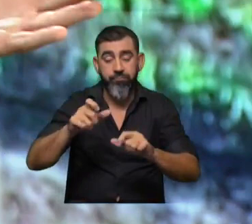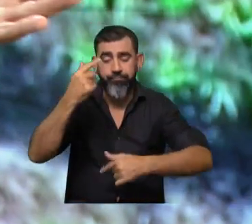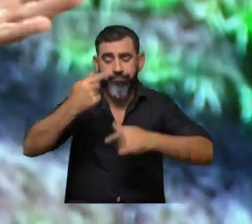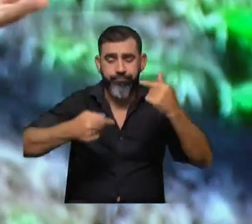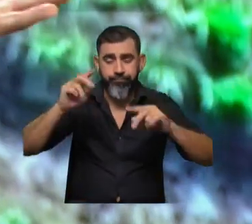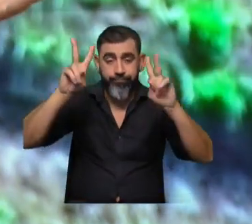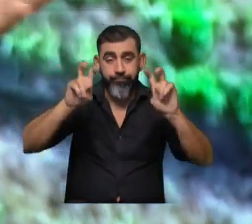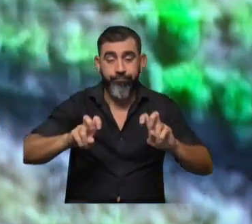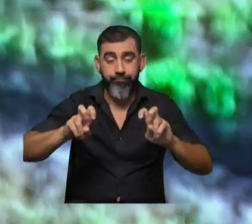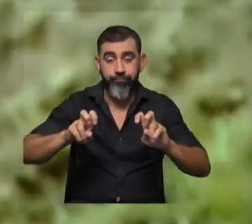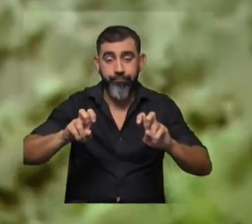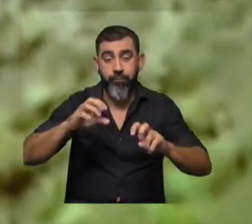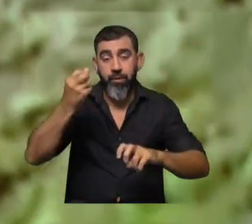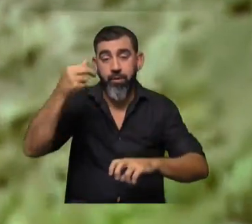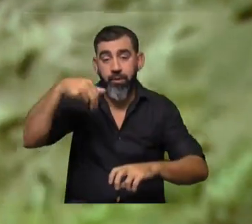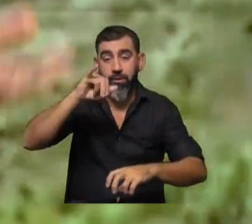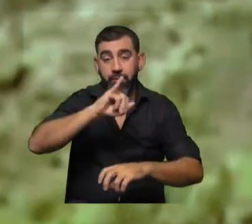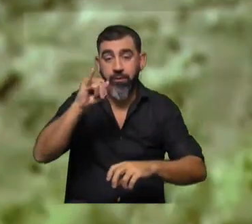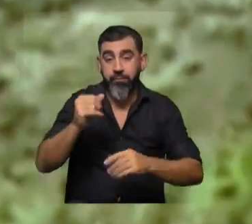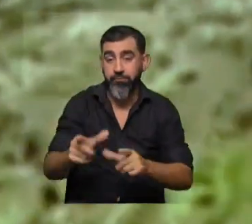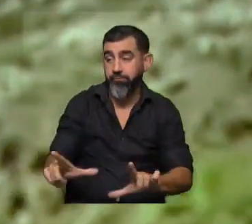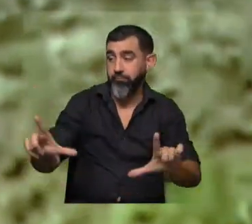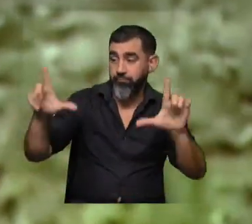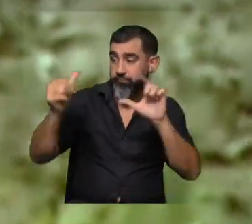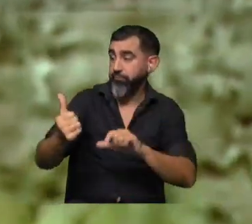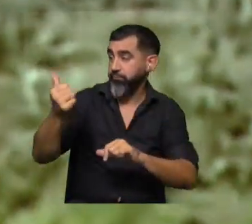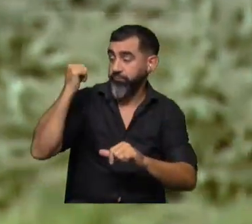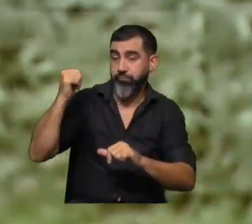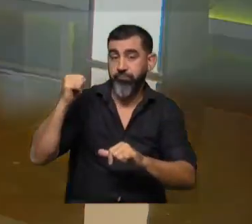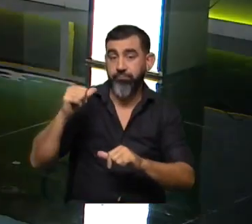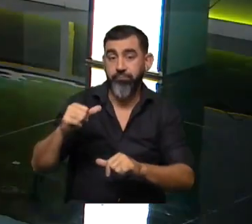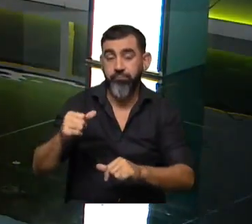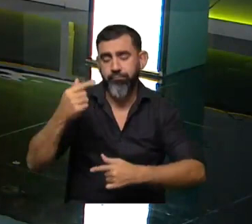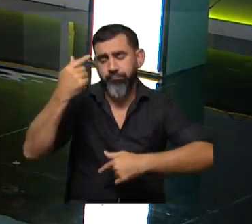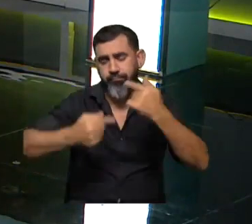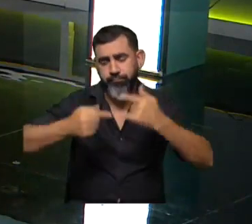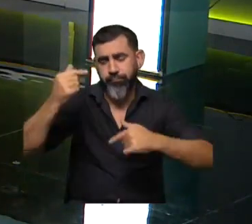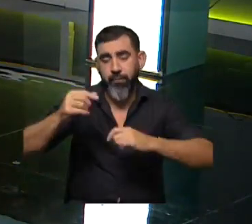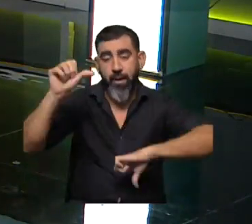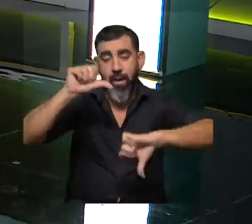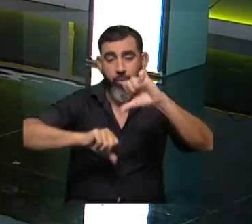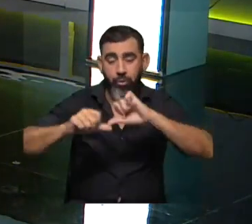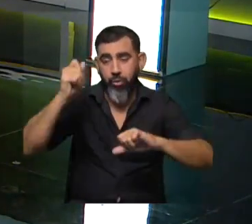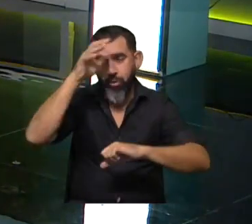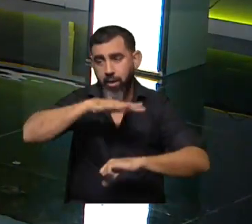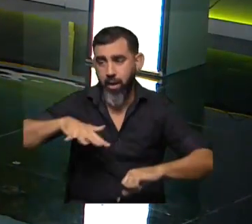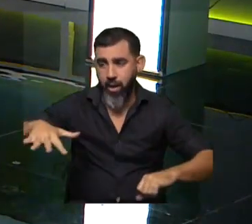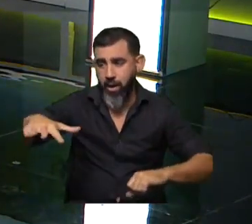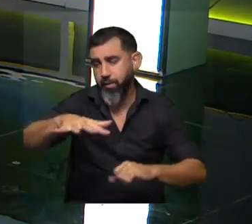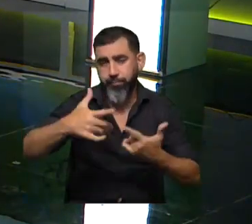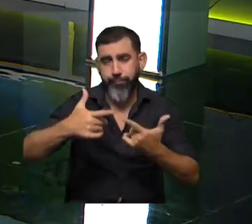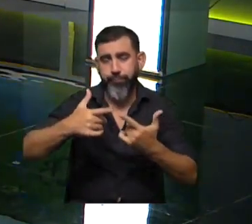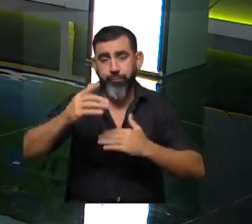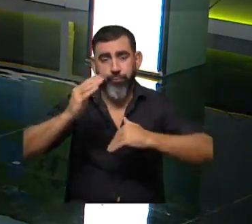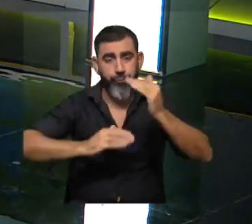de temas en los que ANI se involucra, estas imágenes que tenemos que nos acompañan de atrás, que son muy variadas que van de un laboratorio, un campo, a un lugar de